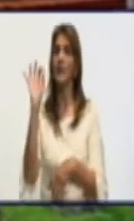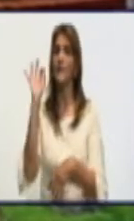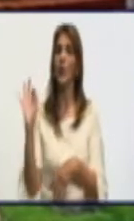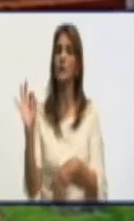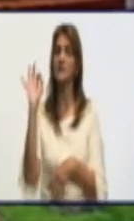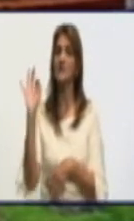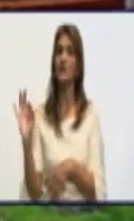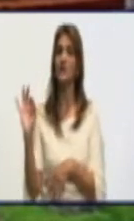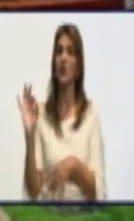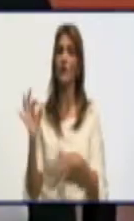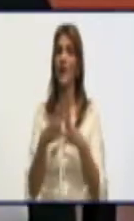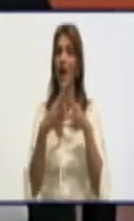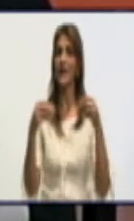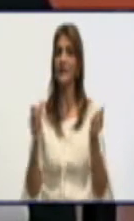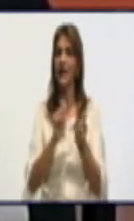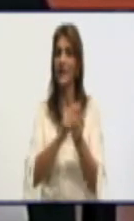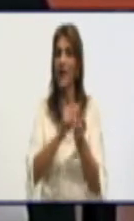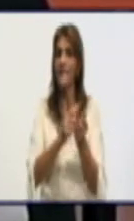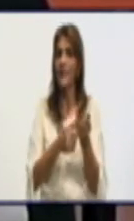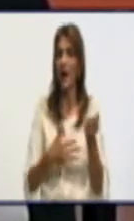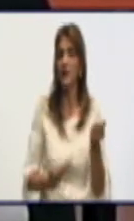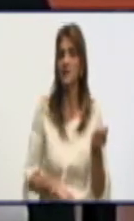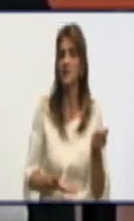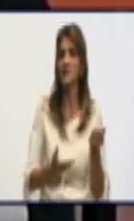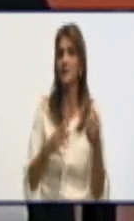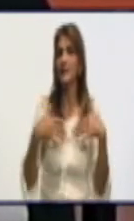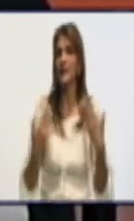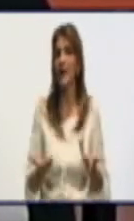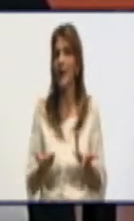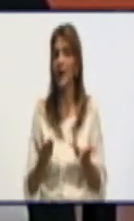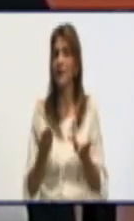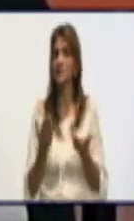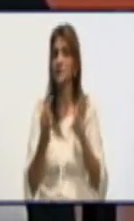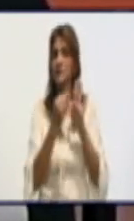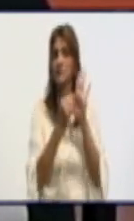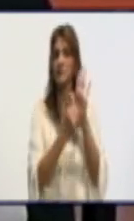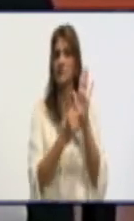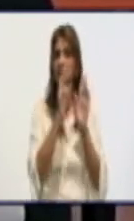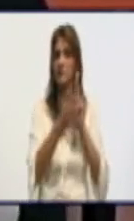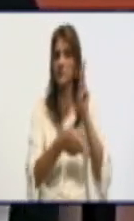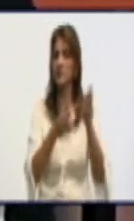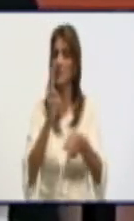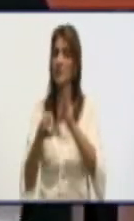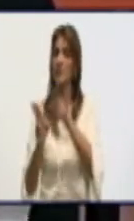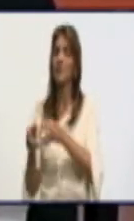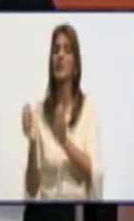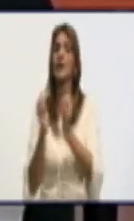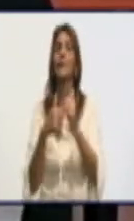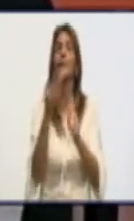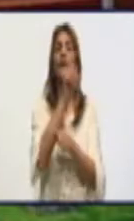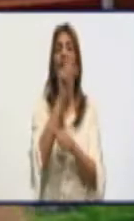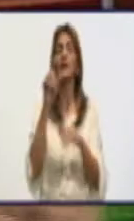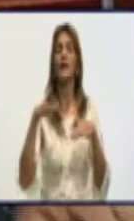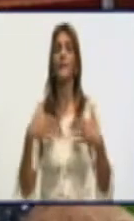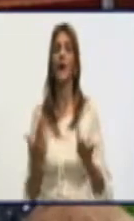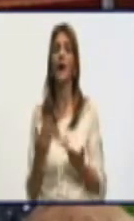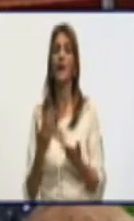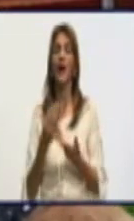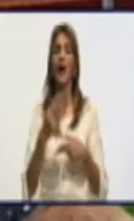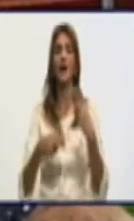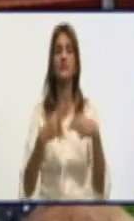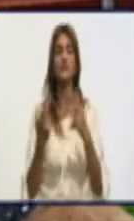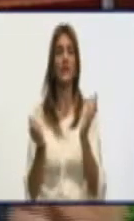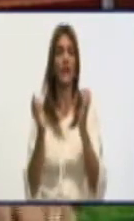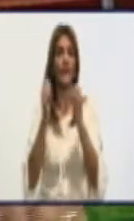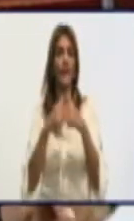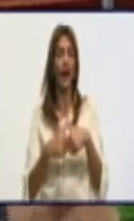harina de maíz. Entonces, ¿qué indicaciones han dado ustedes a las panaderías para la elaboración del pan que sigue siendo